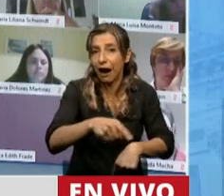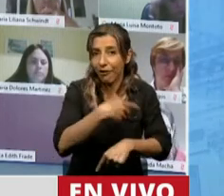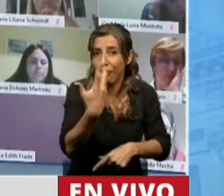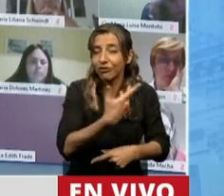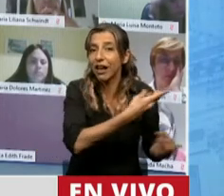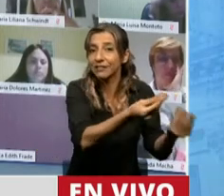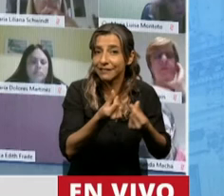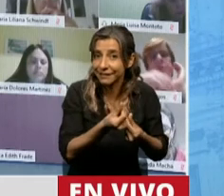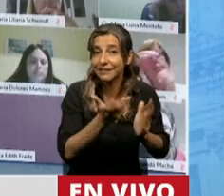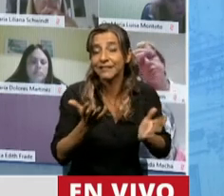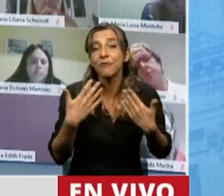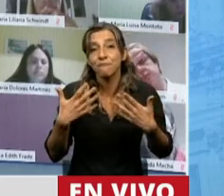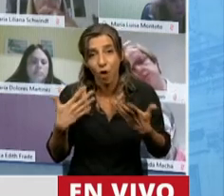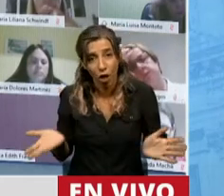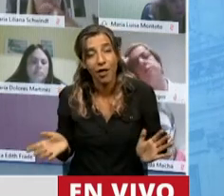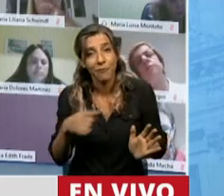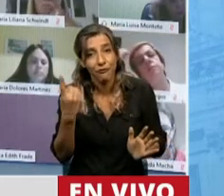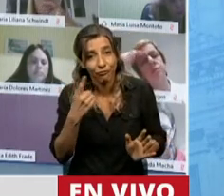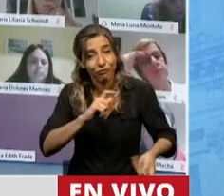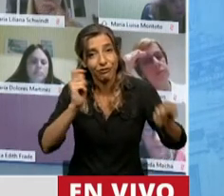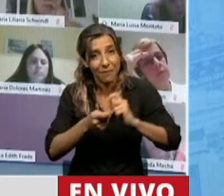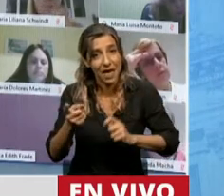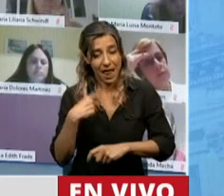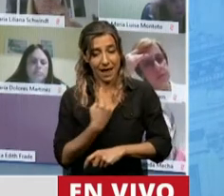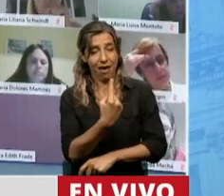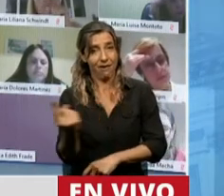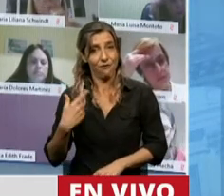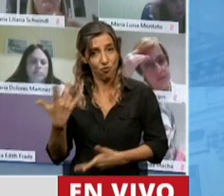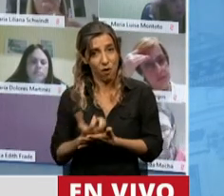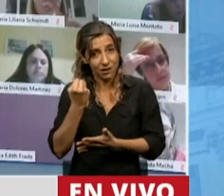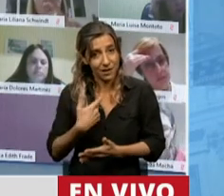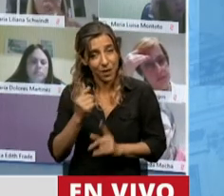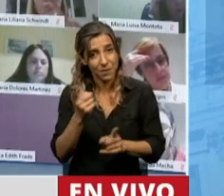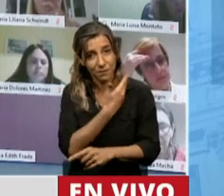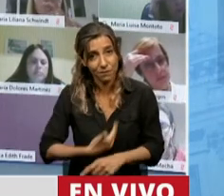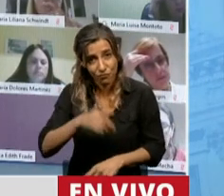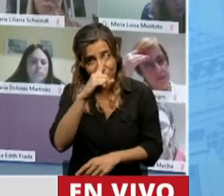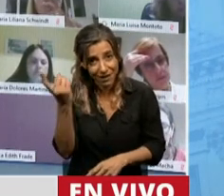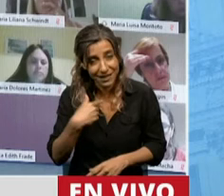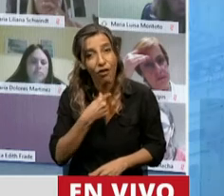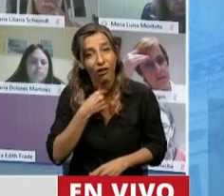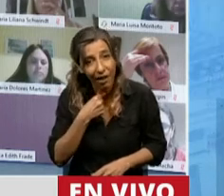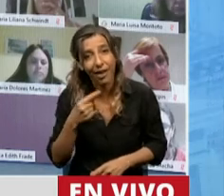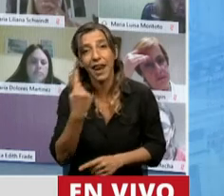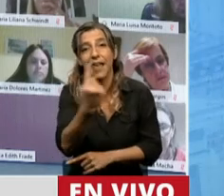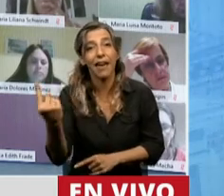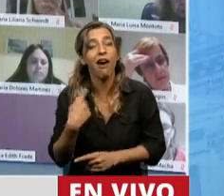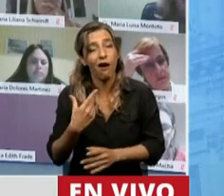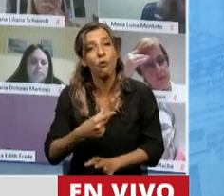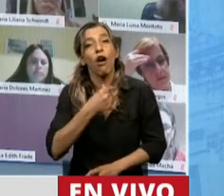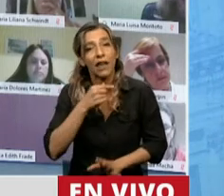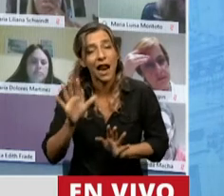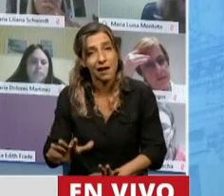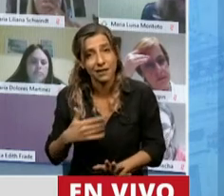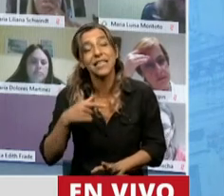huella hídrica y nuestra huella de carbono como ciudadanos y que también desde el Estado los gestionen nuestras ciudades? Para esto es fundamental la